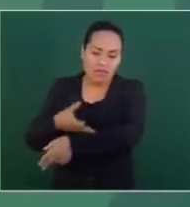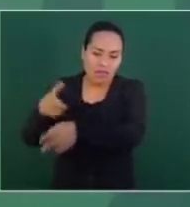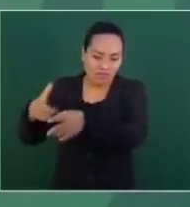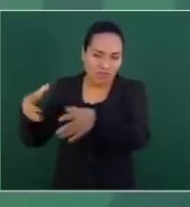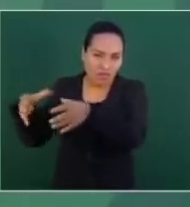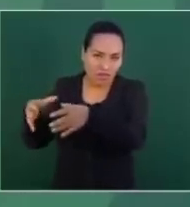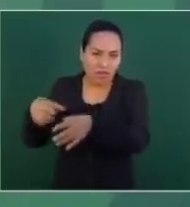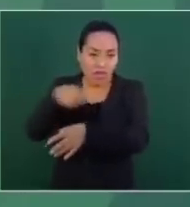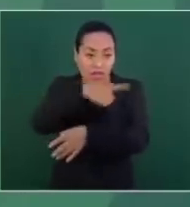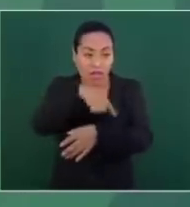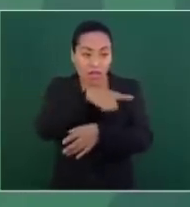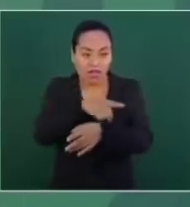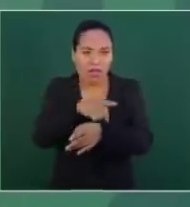una investigación